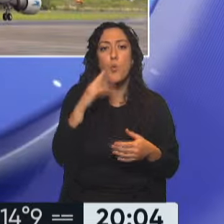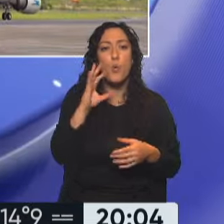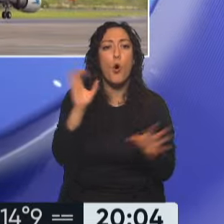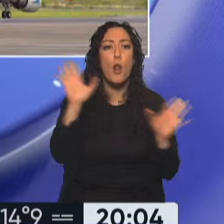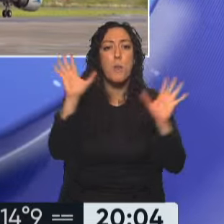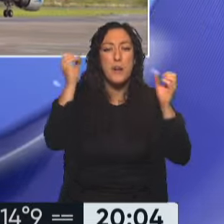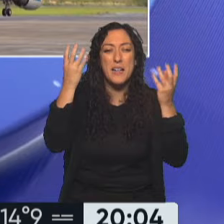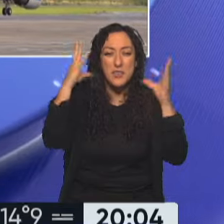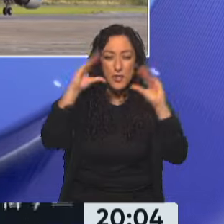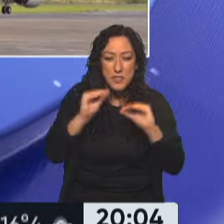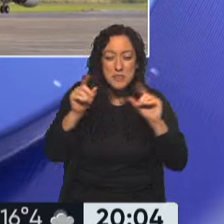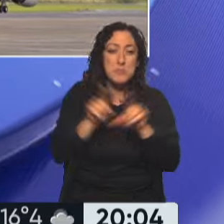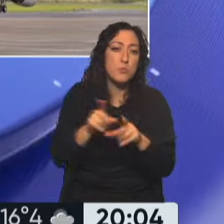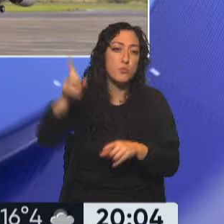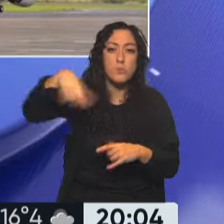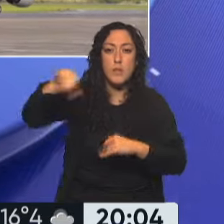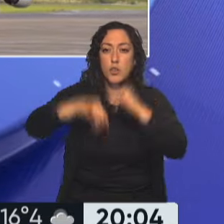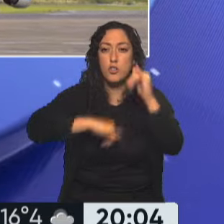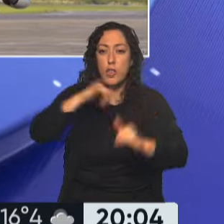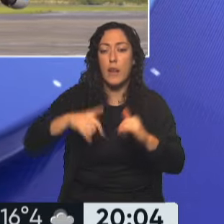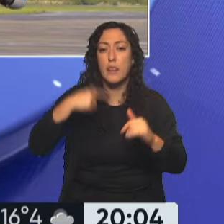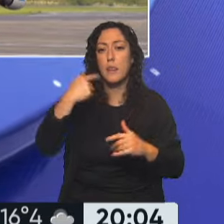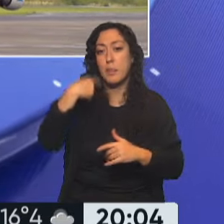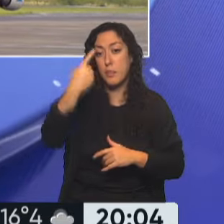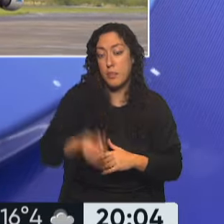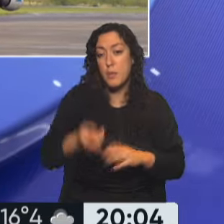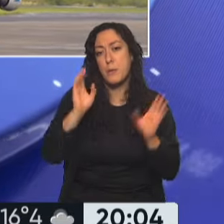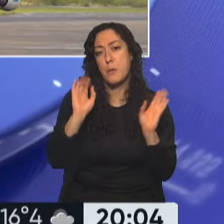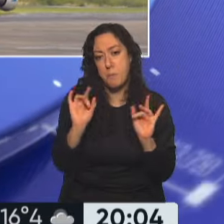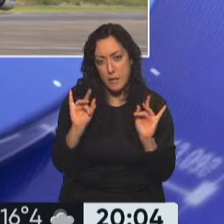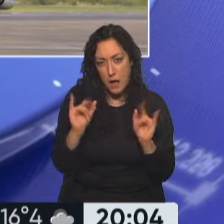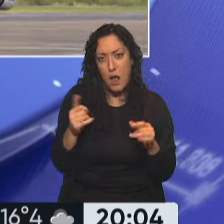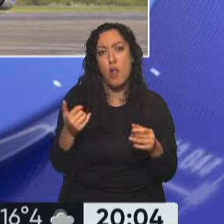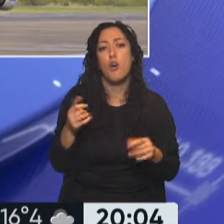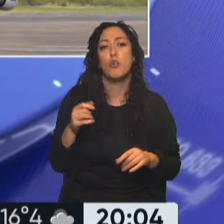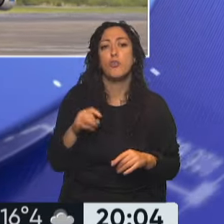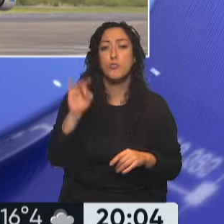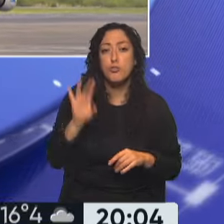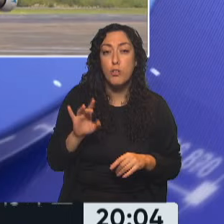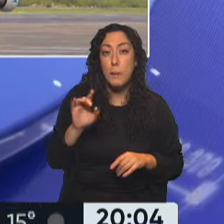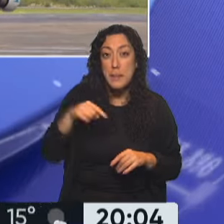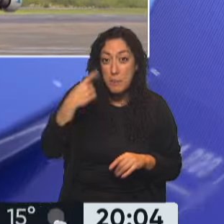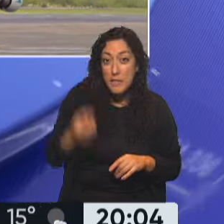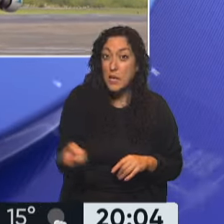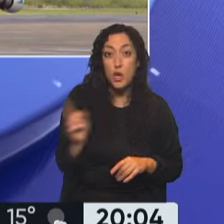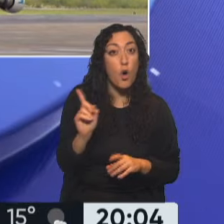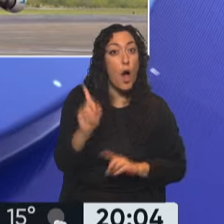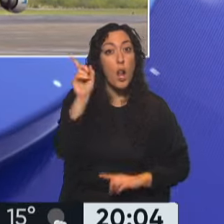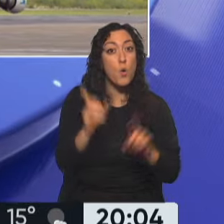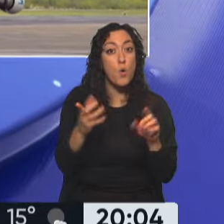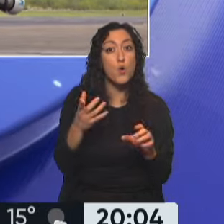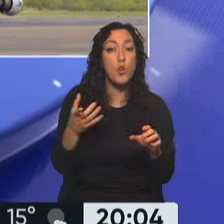Buenas noches, Pablo. Tal como lo están señalando, una jornada que promete ser complicada, no solamente mañana, sino ya desde ahora, porque hay algunas líneas